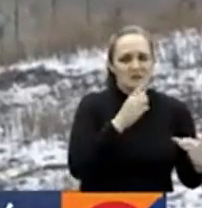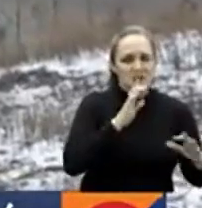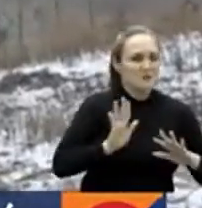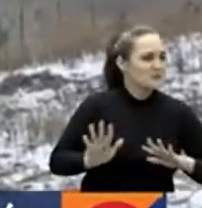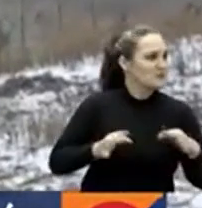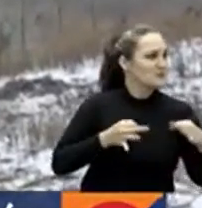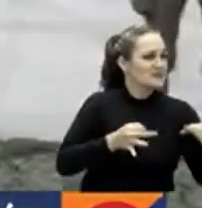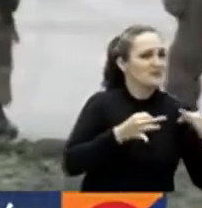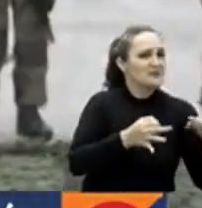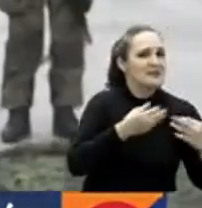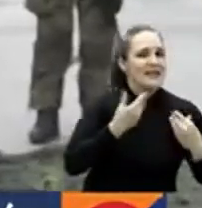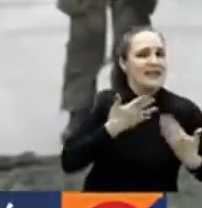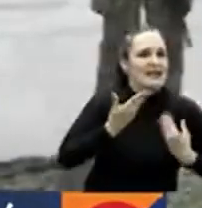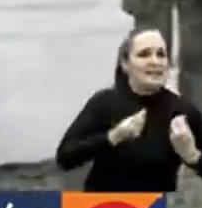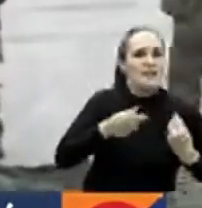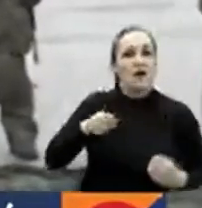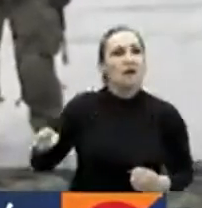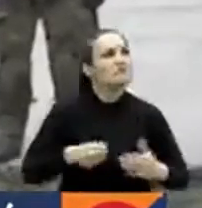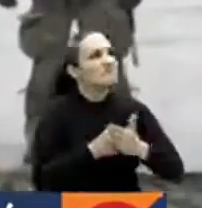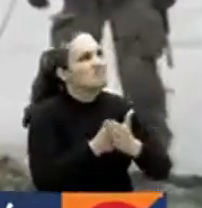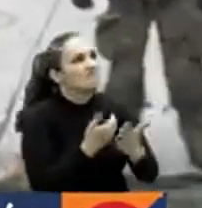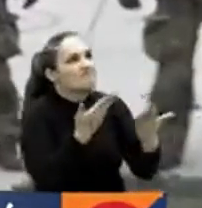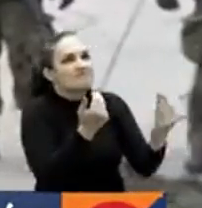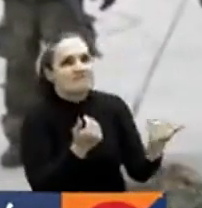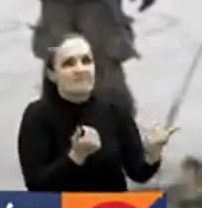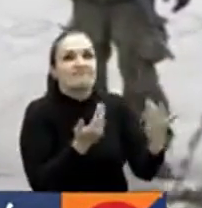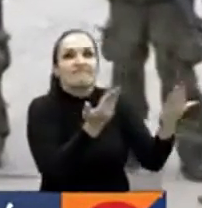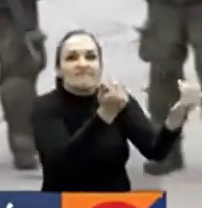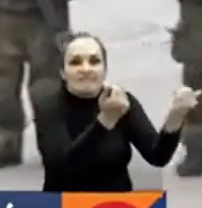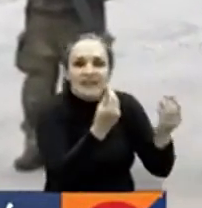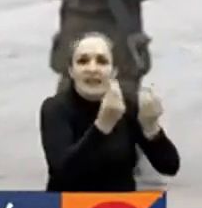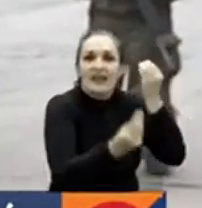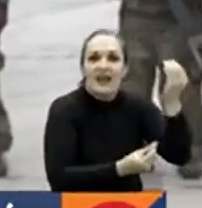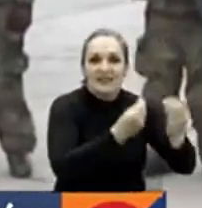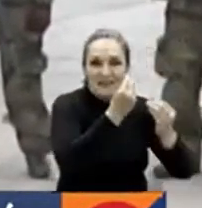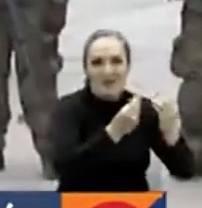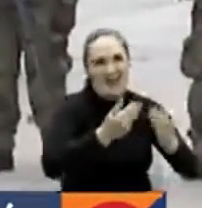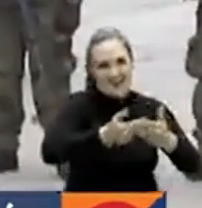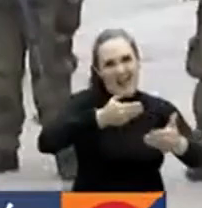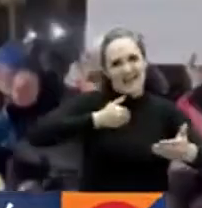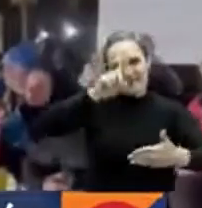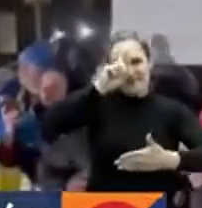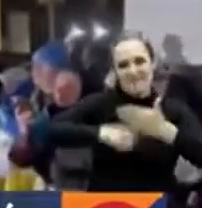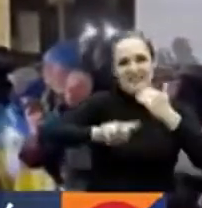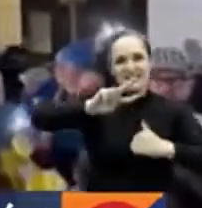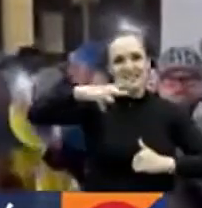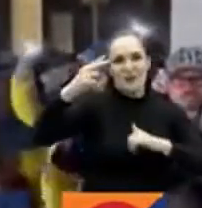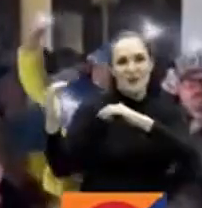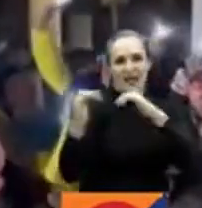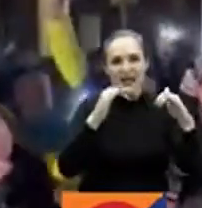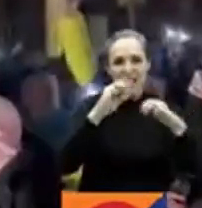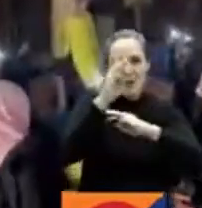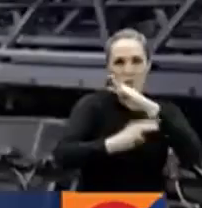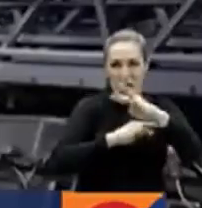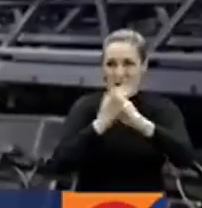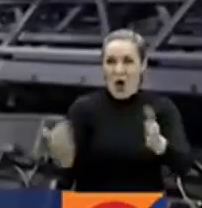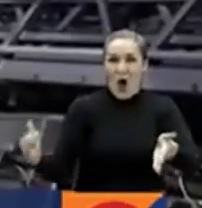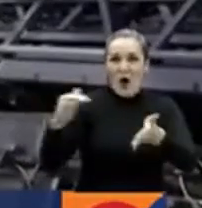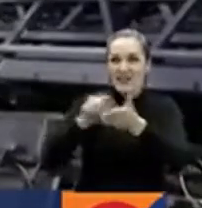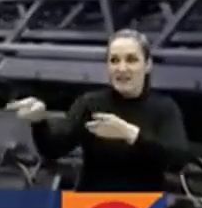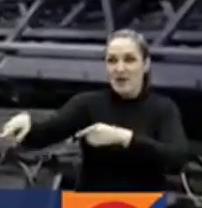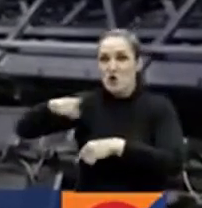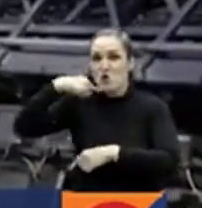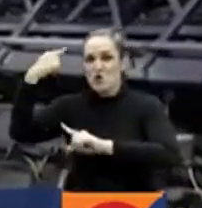paso correcto a dar, en parte por la cautela militar que heredó de la Segunda Guerra Mundial. Kiev, por todas vías,